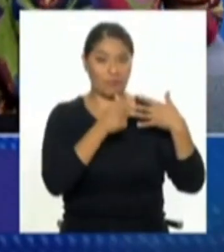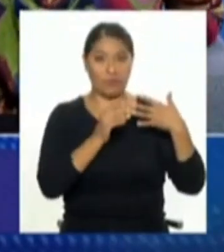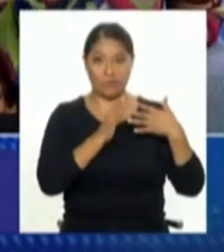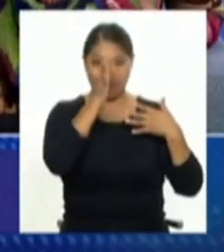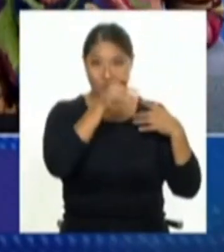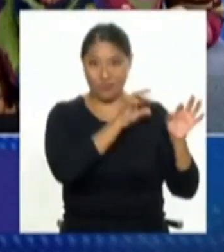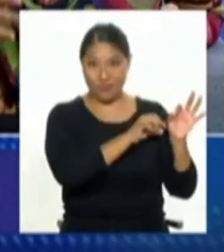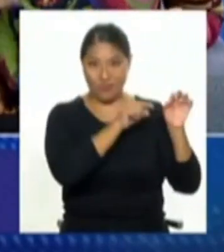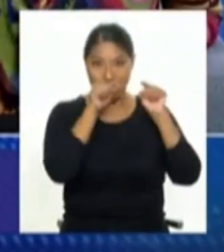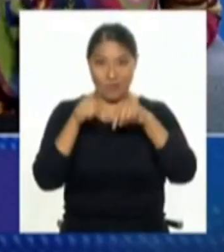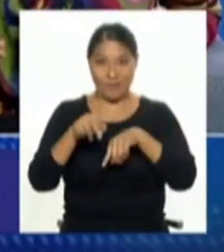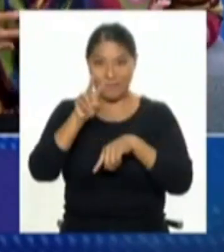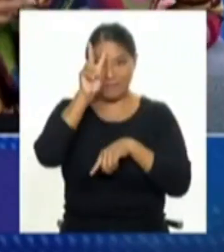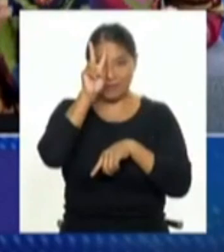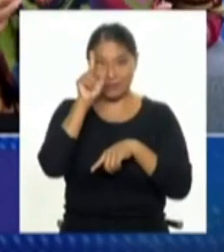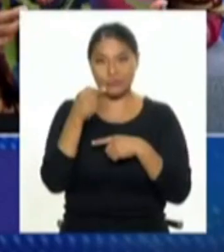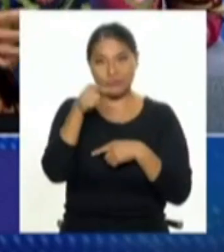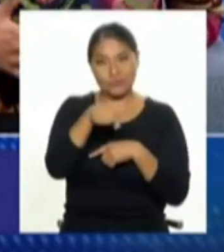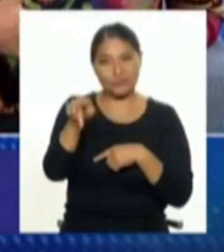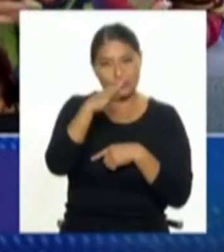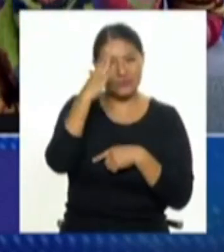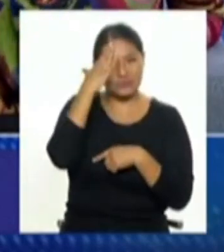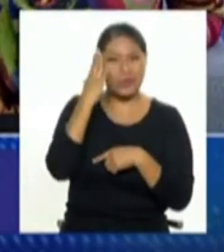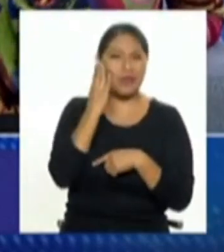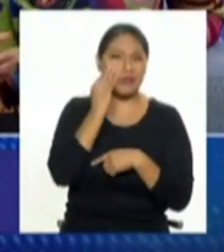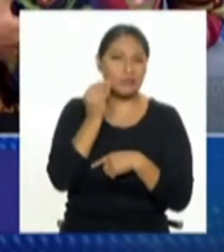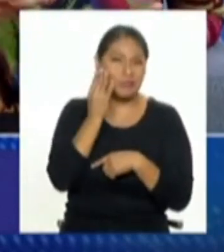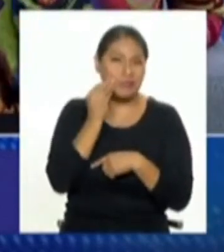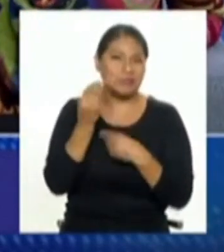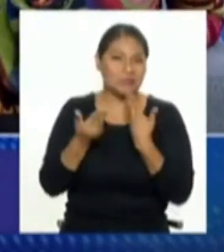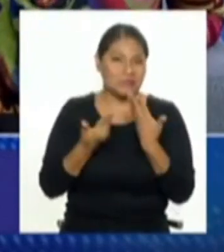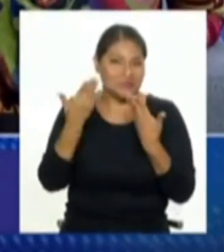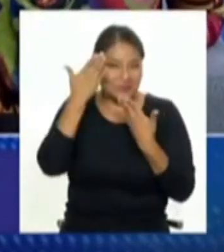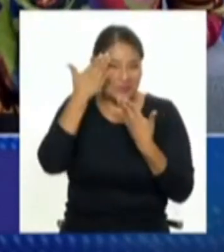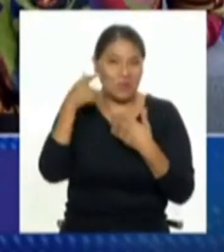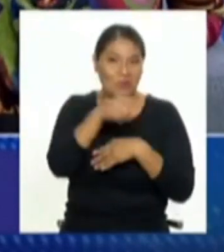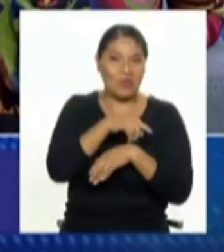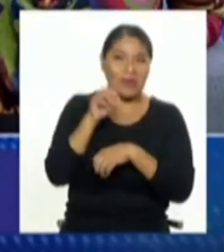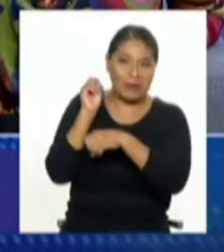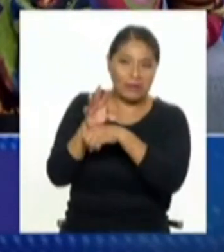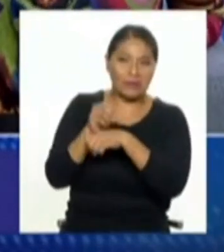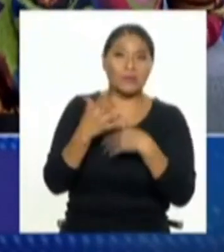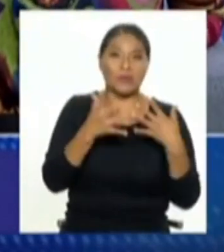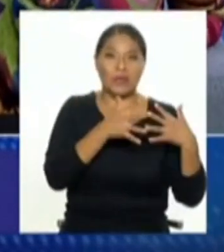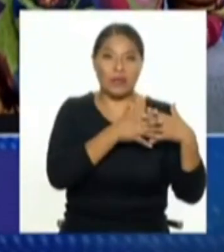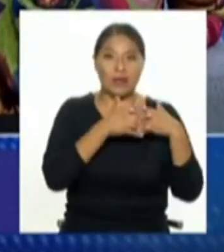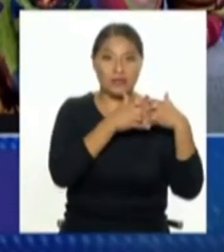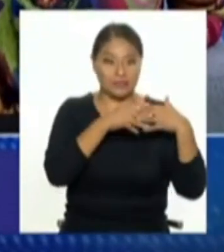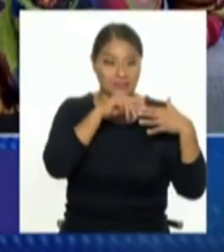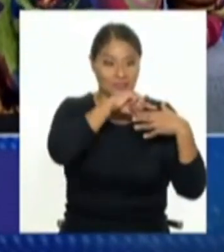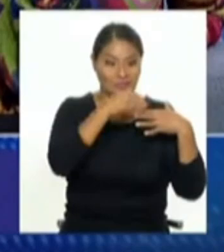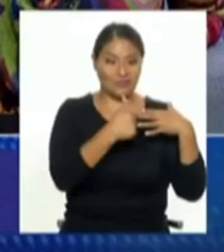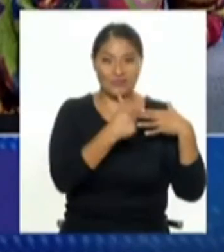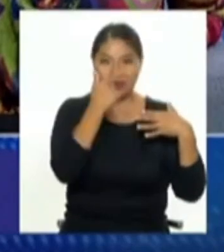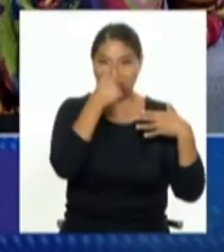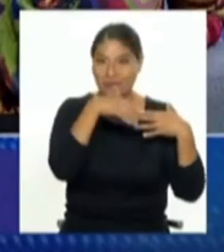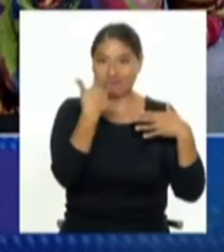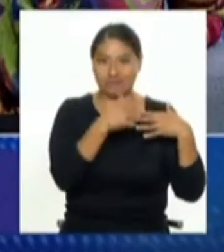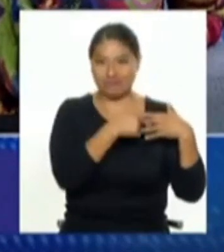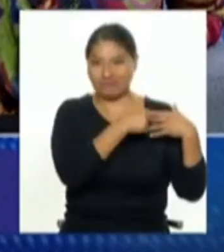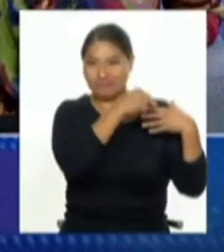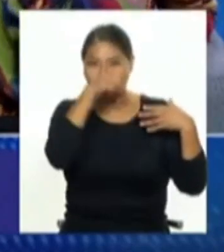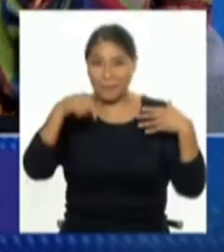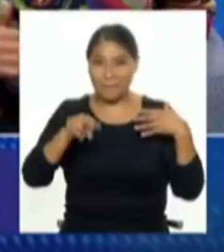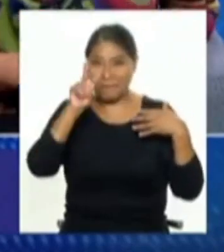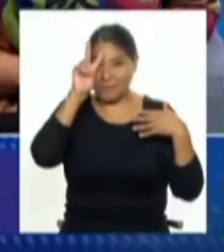para cerrar tú como experto y como alguien que obviamente da consejos de esto porque en verdad estas sociedades se van